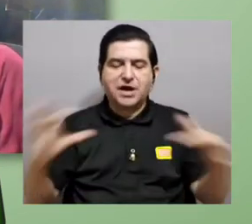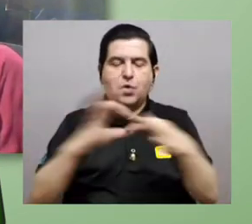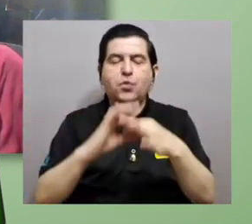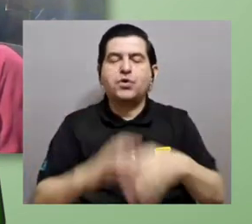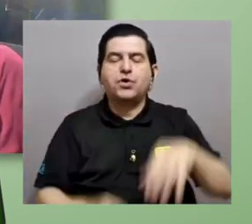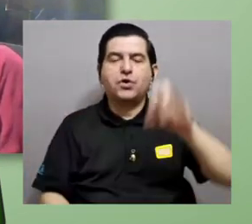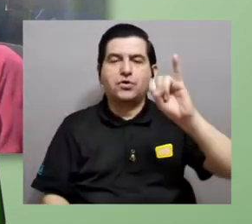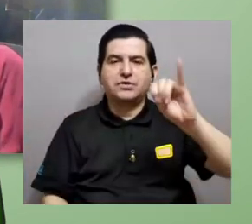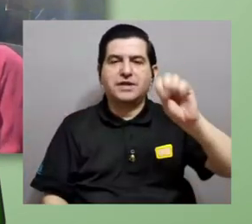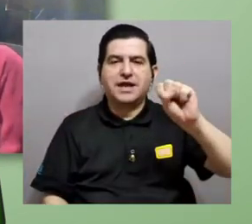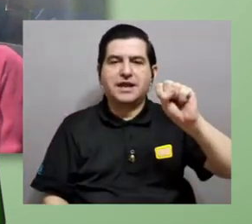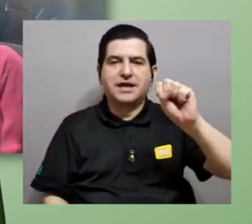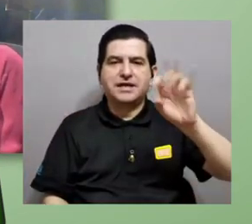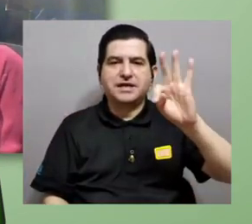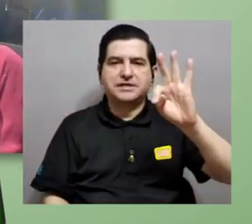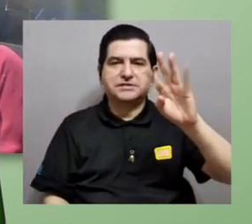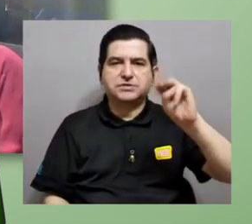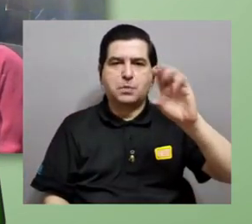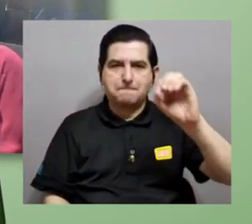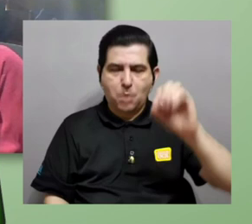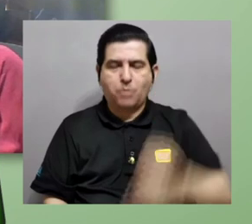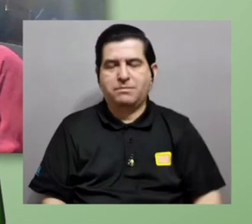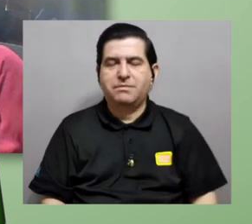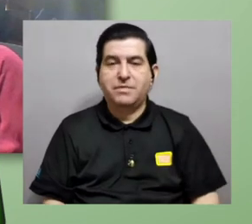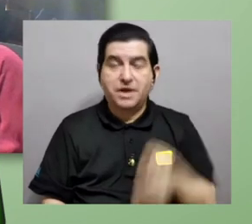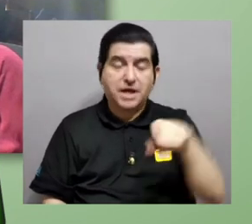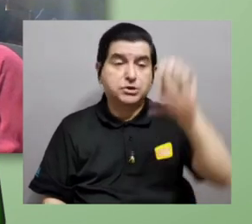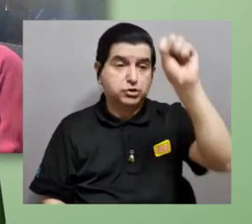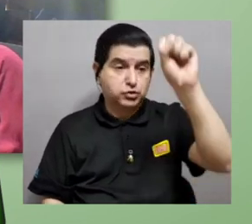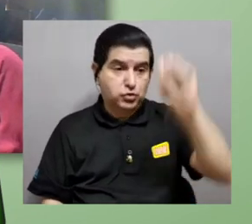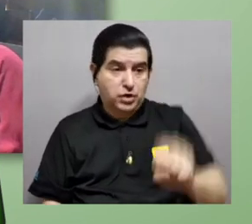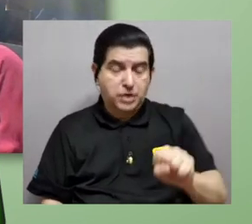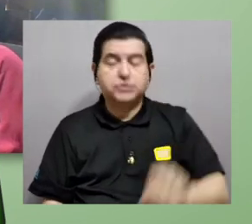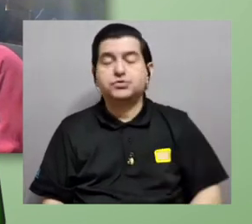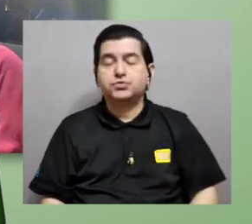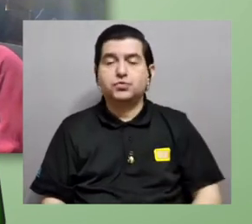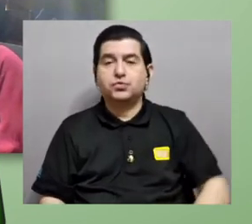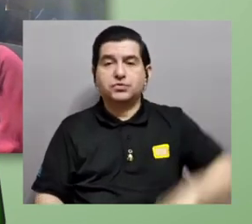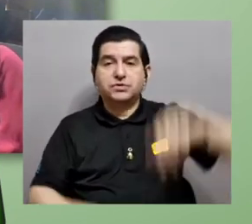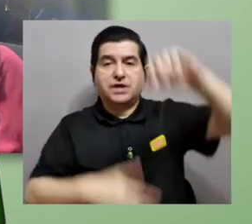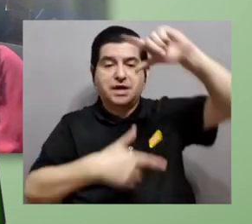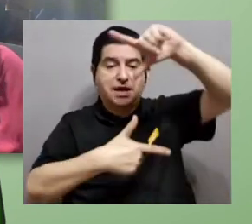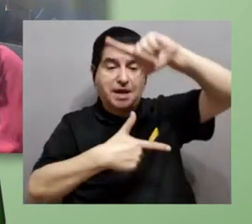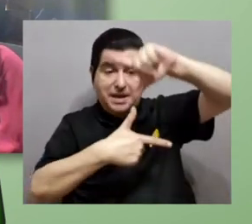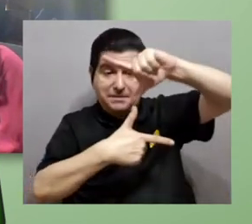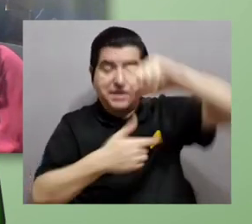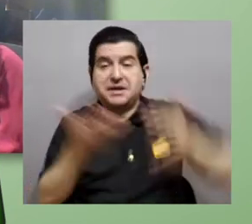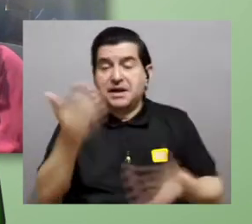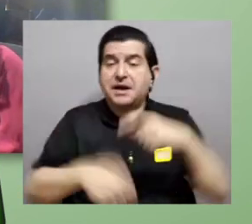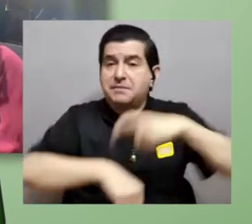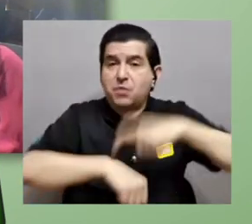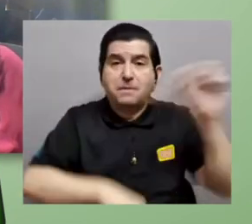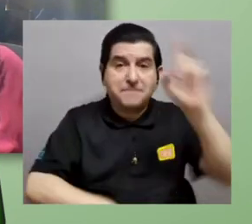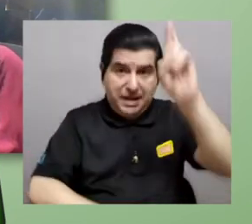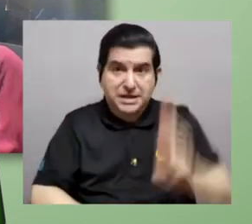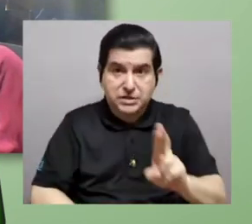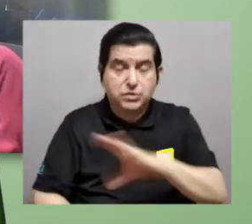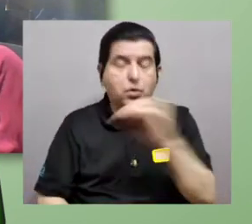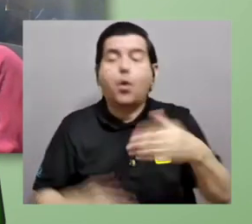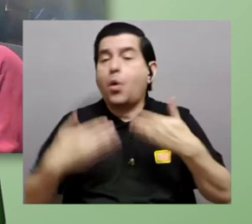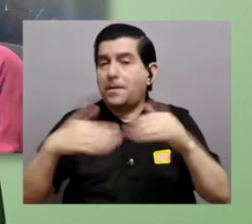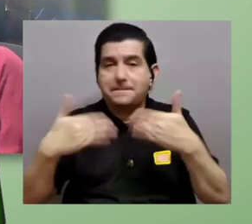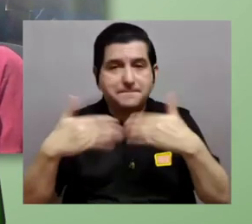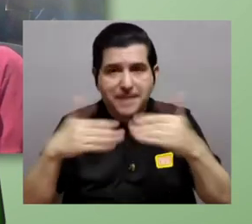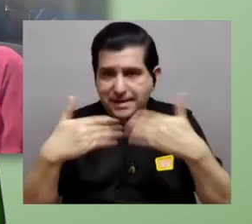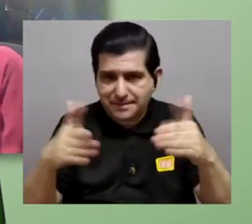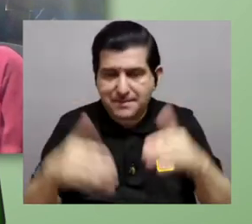Centroamericano que es un evento muy importante que fue en el sur de América Central posiblemente en algún momento